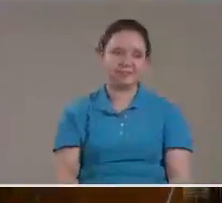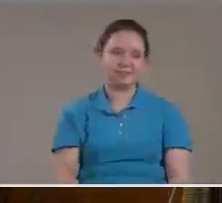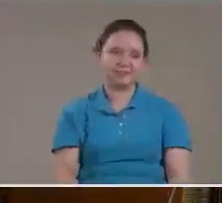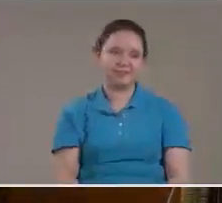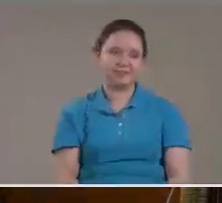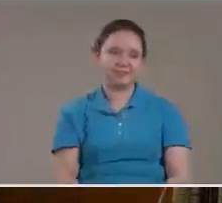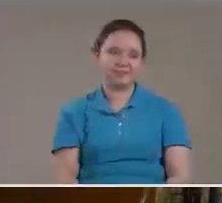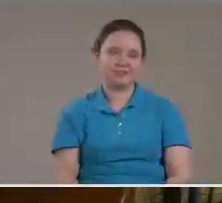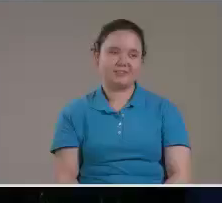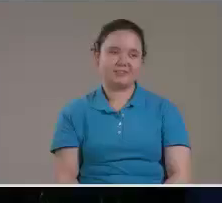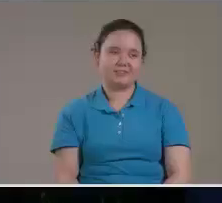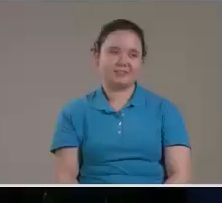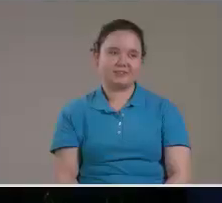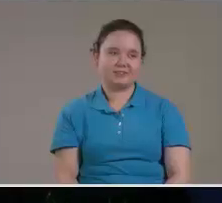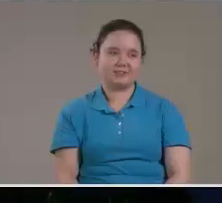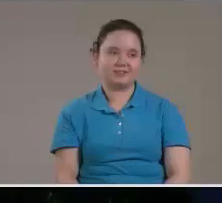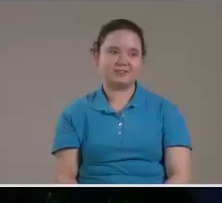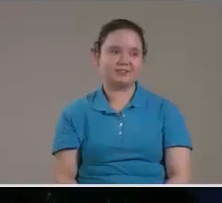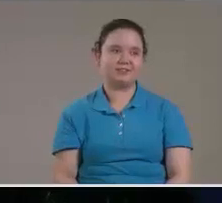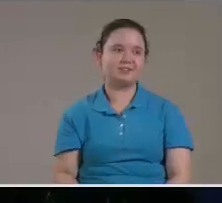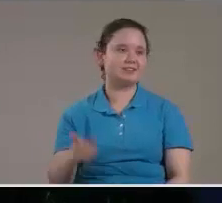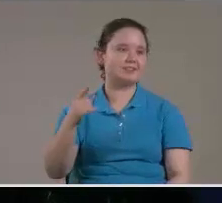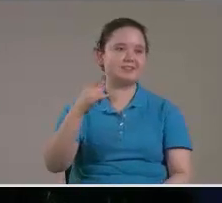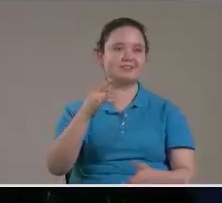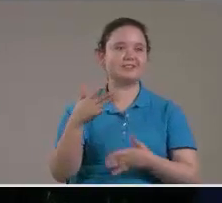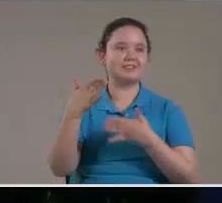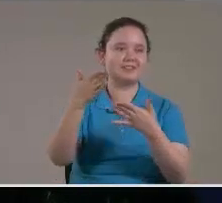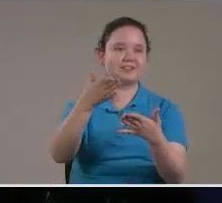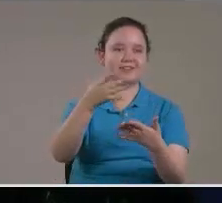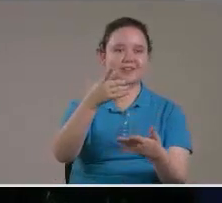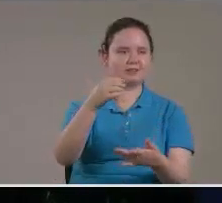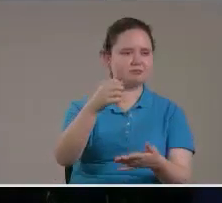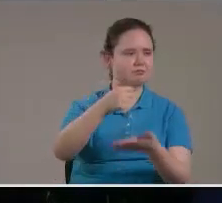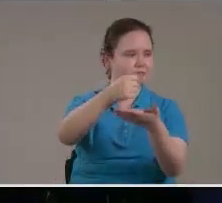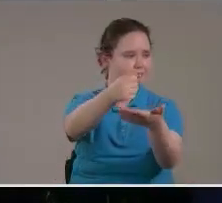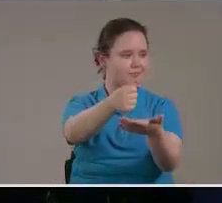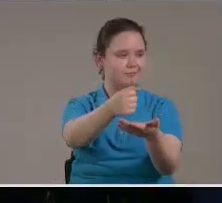Y en la segunda ventanilla El cuate Se quedó con la bolsita Así